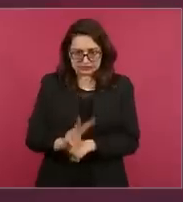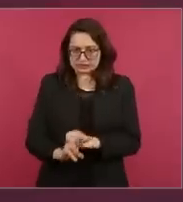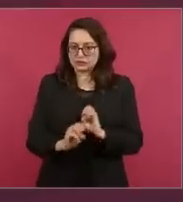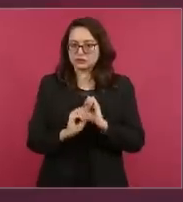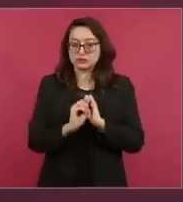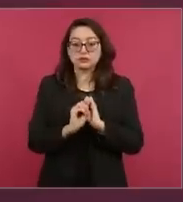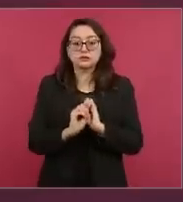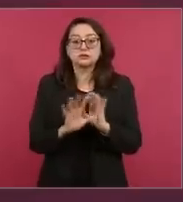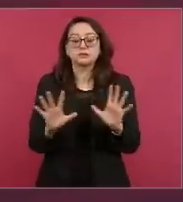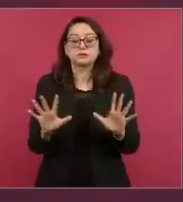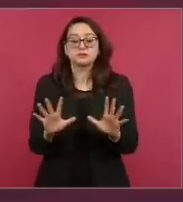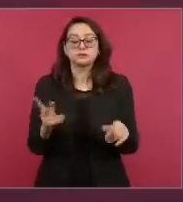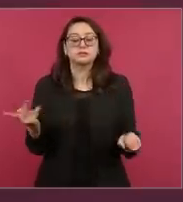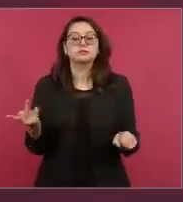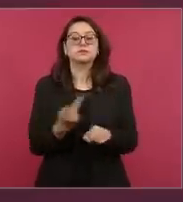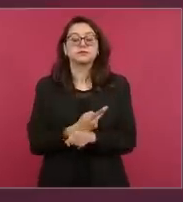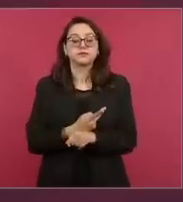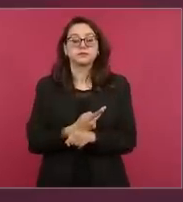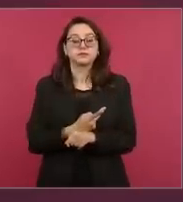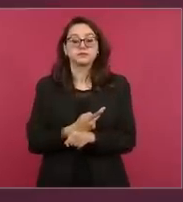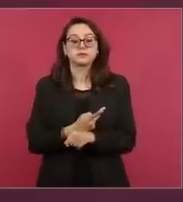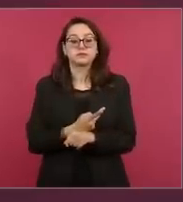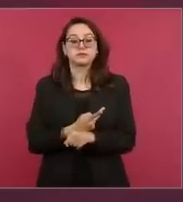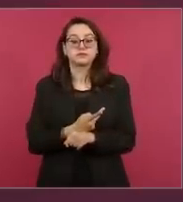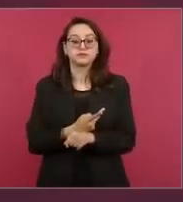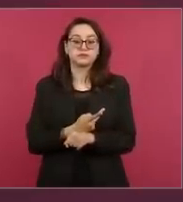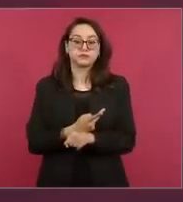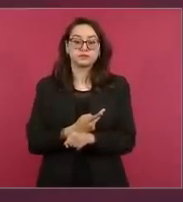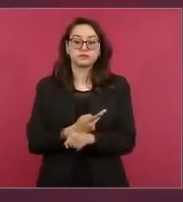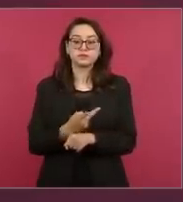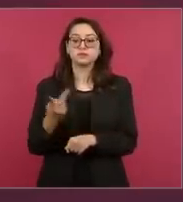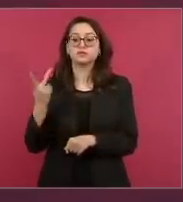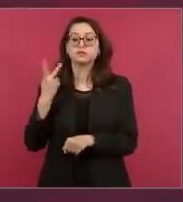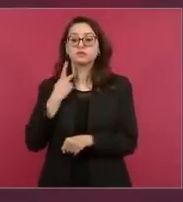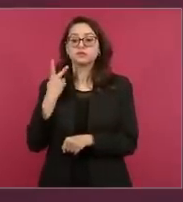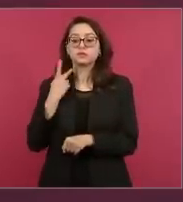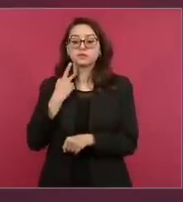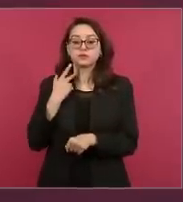el procurador que se